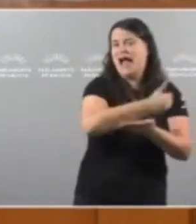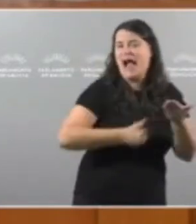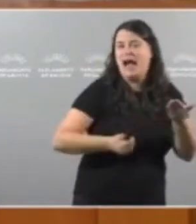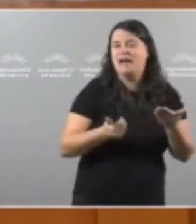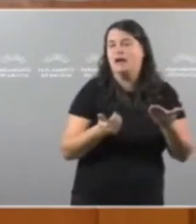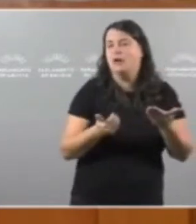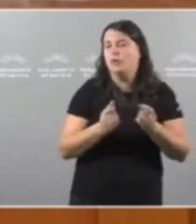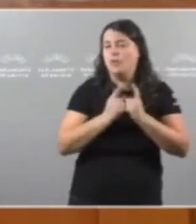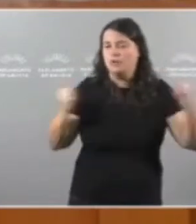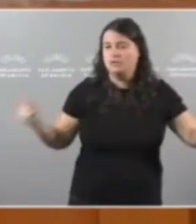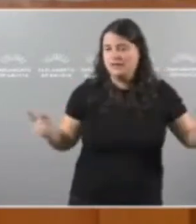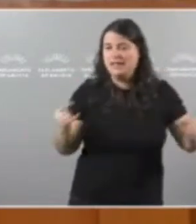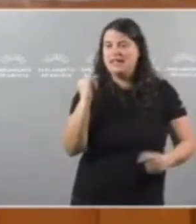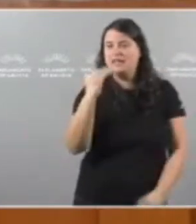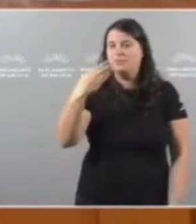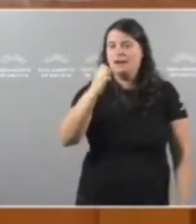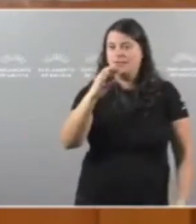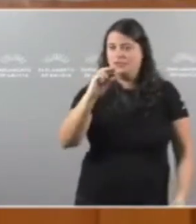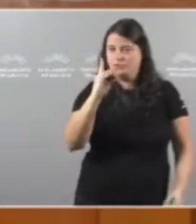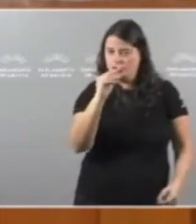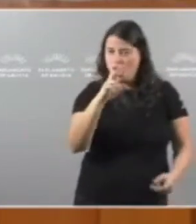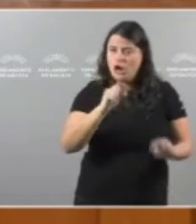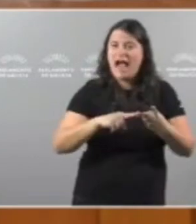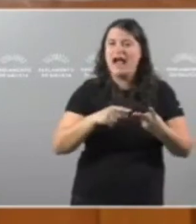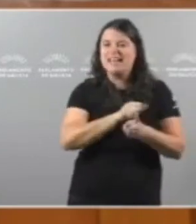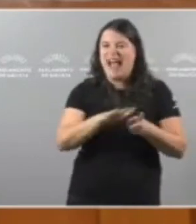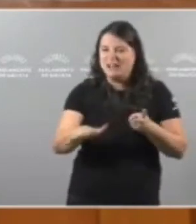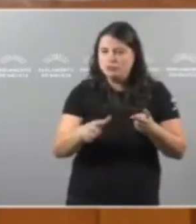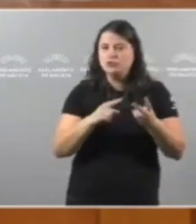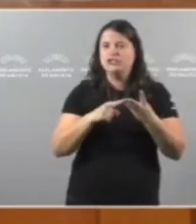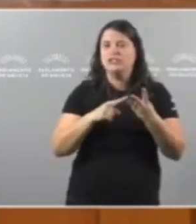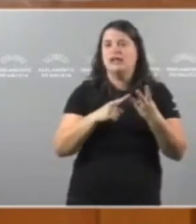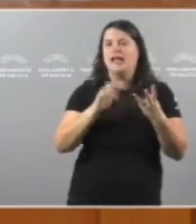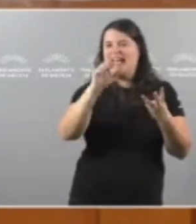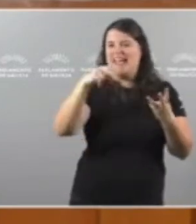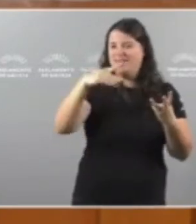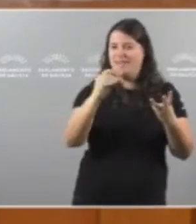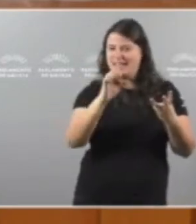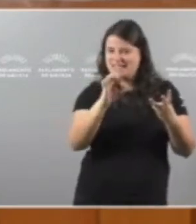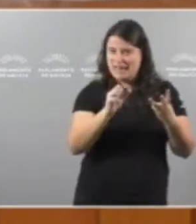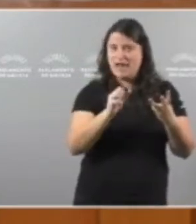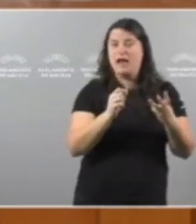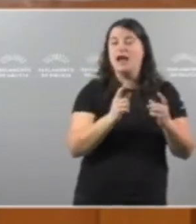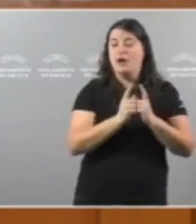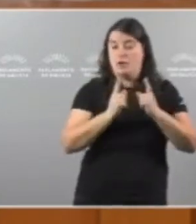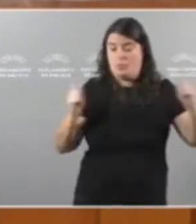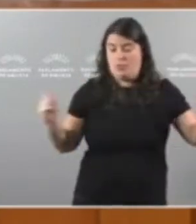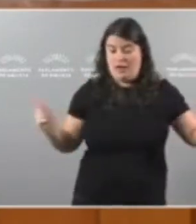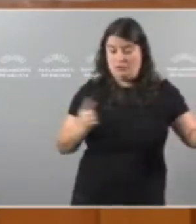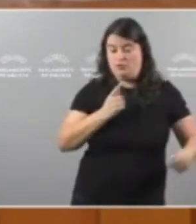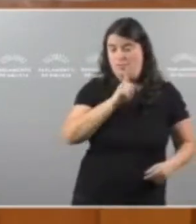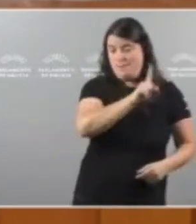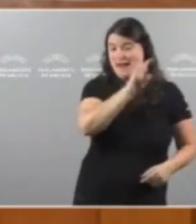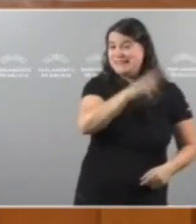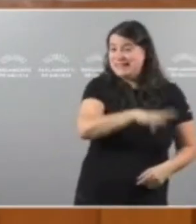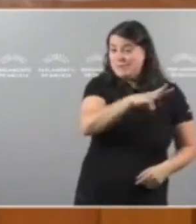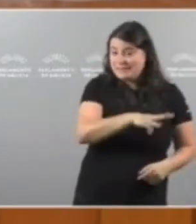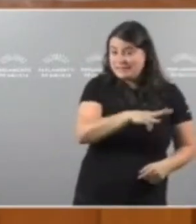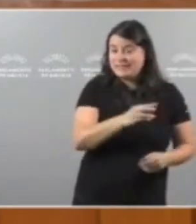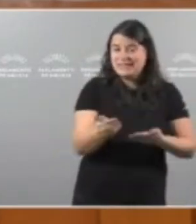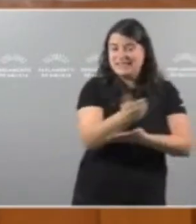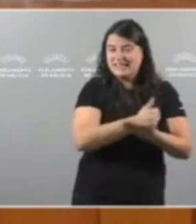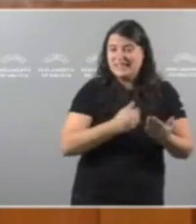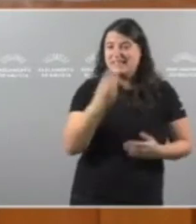deste ano Iberdrola, Endesa e Naturgi Estas tres empresas no primeiro semestre deste ano Gañaron